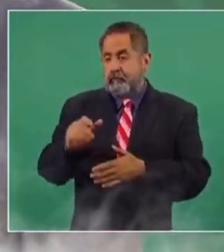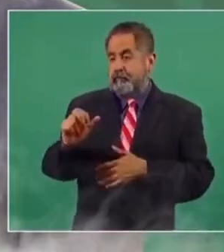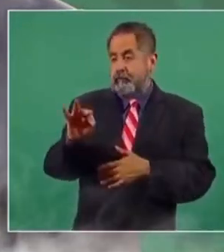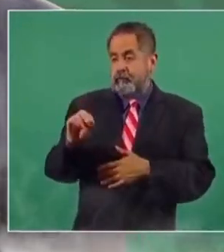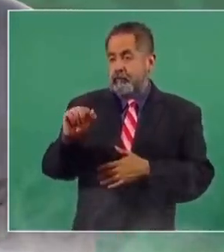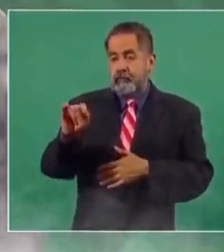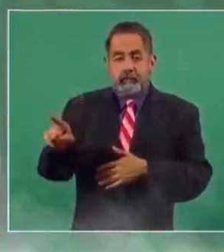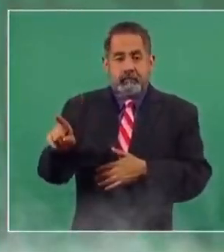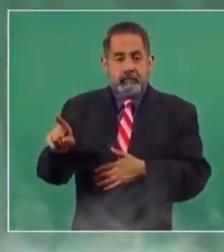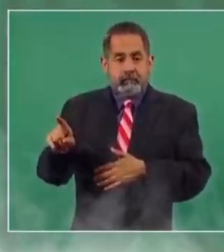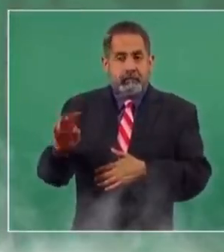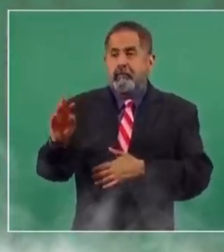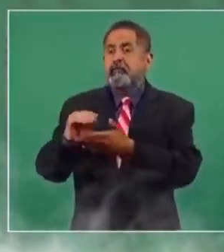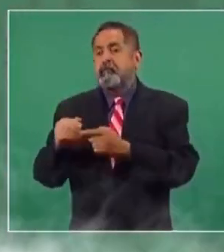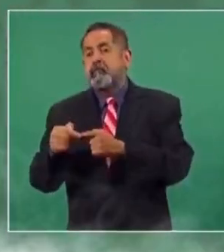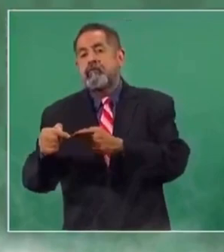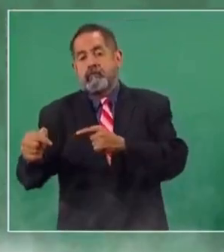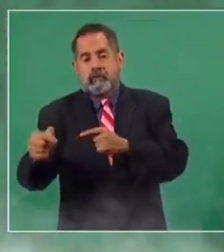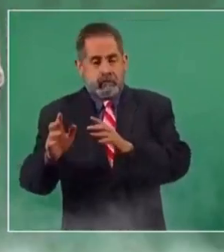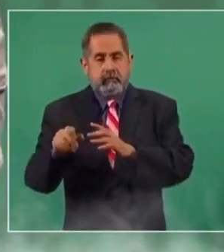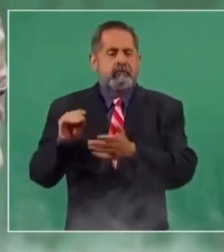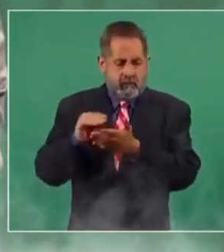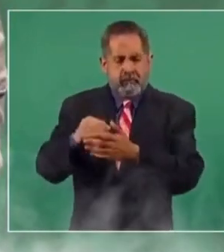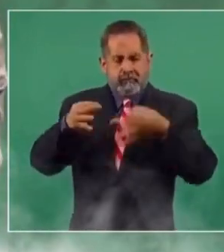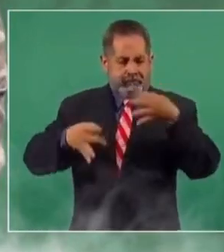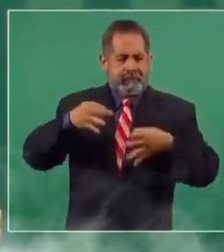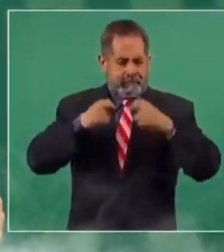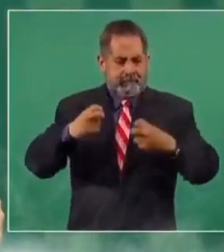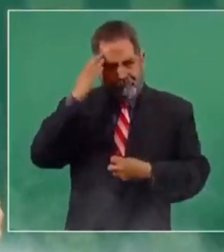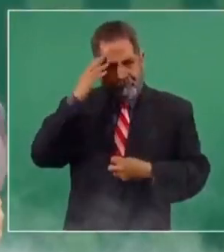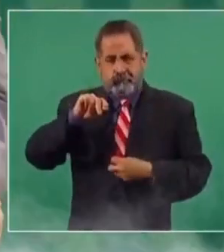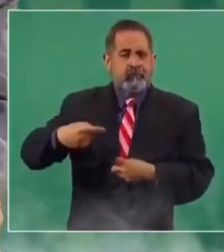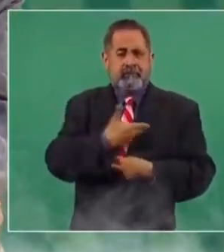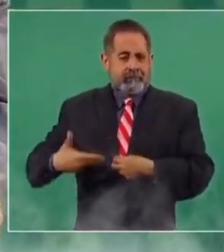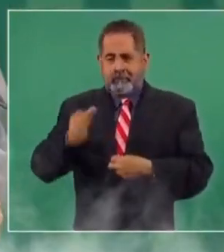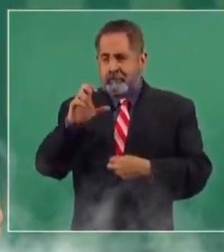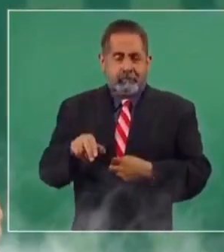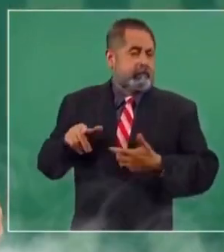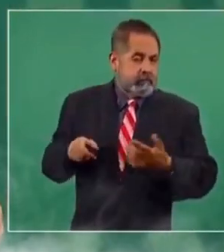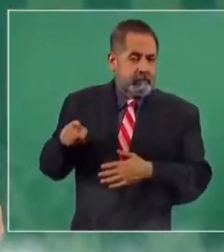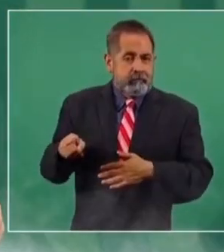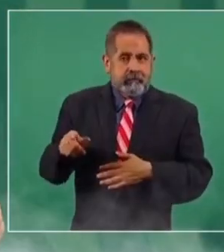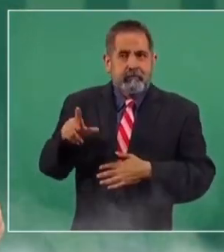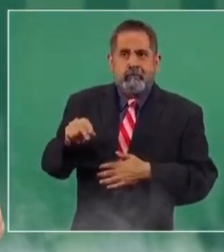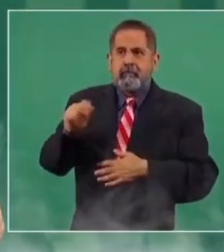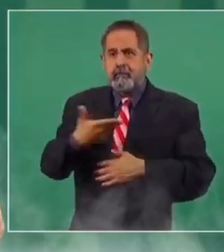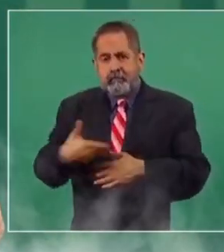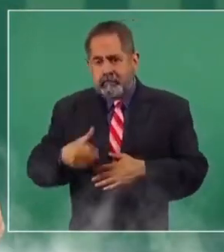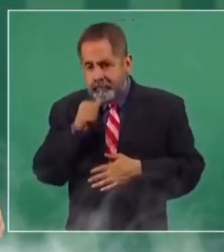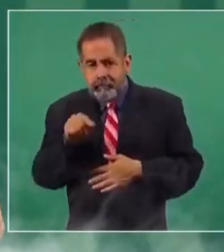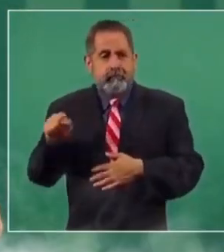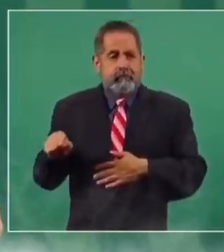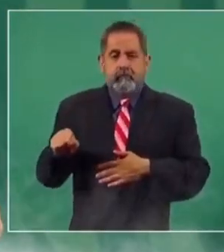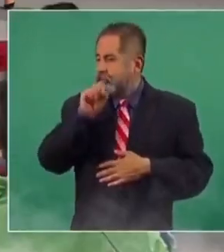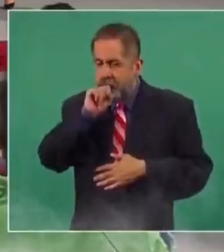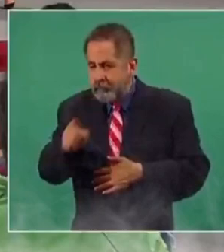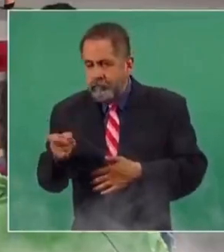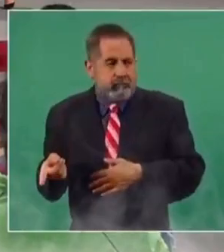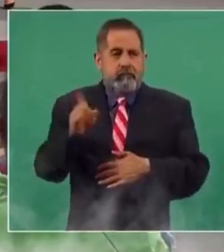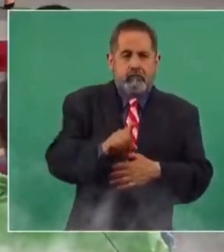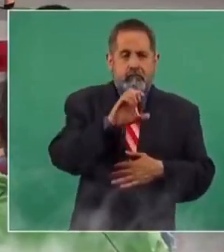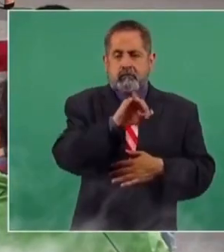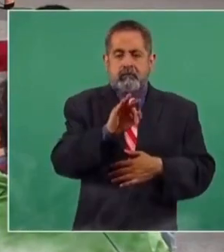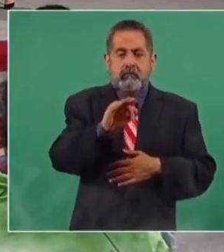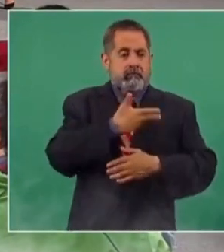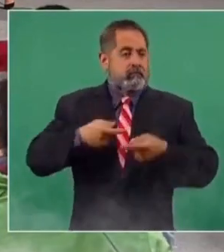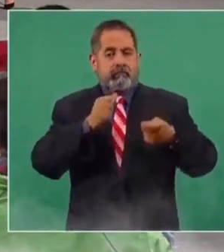Saldívar, continúa como ministro, pero ya no como presidente. Y como ya no sería presidente, tampoco sería presidente del Consejo